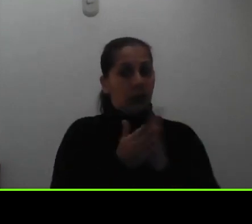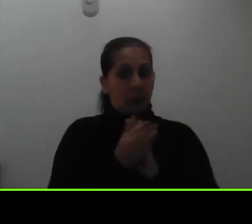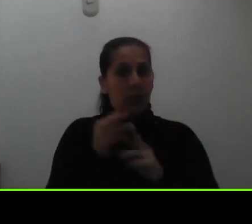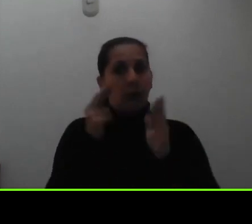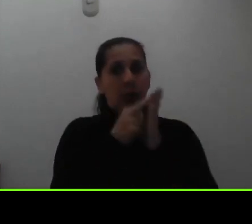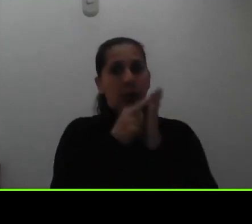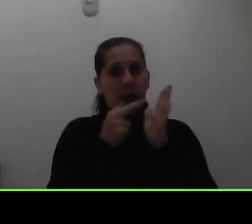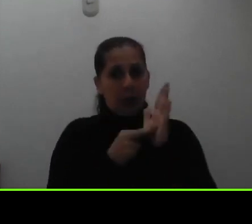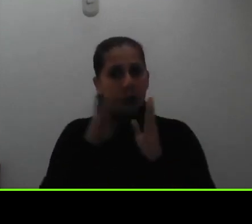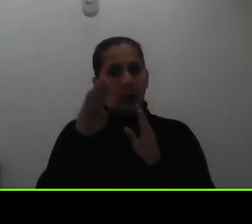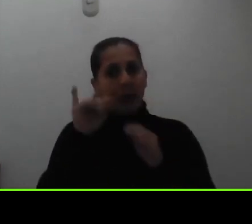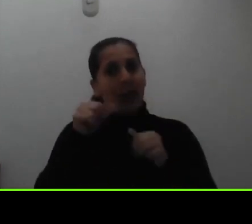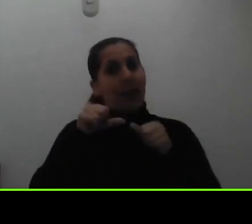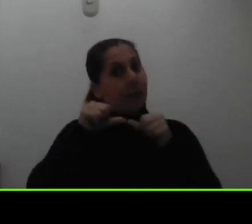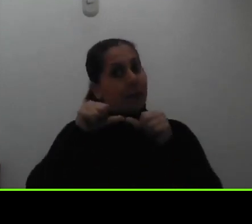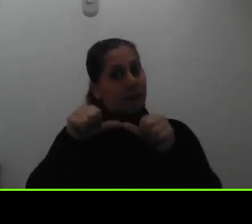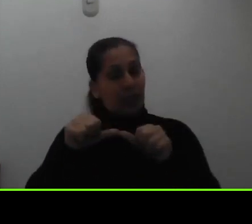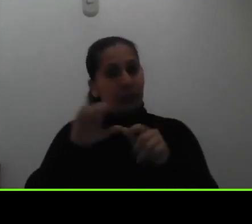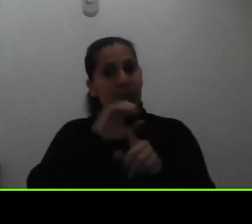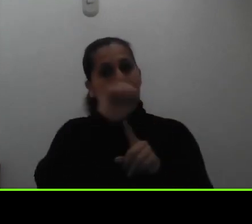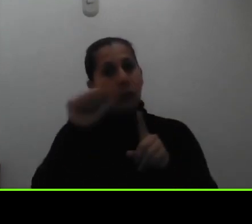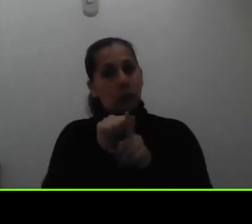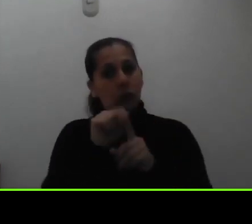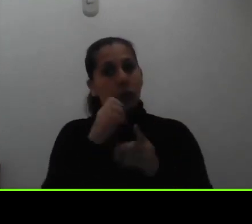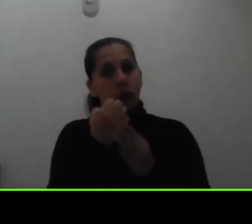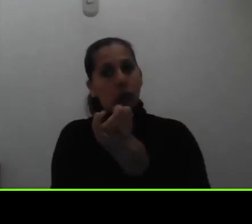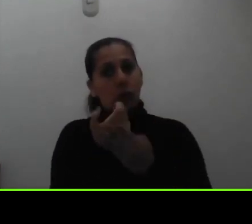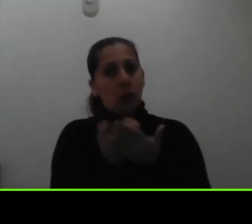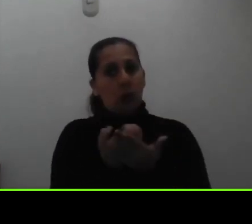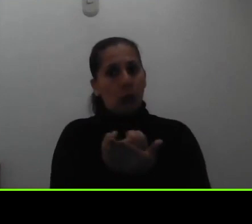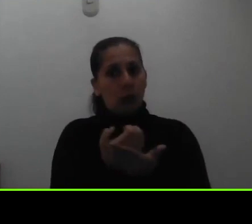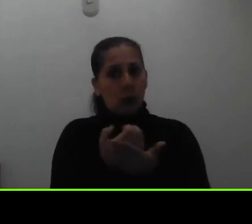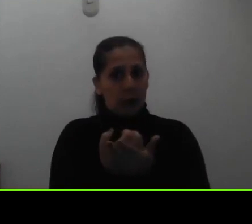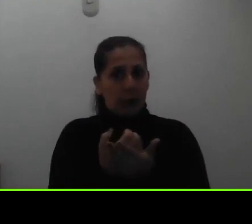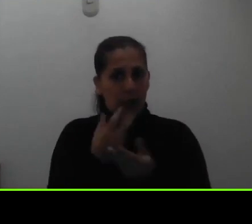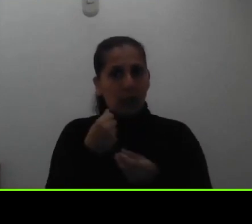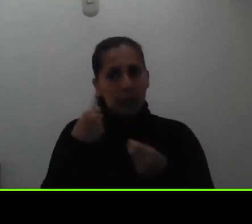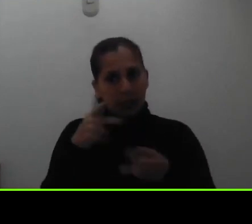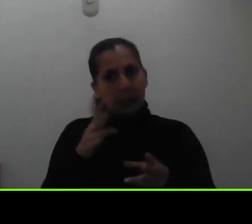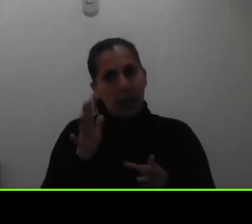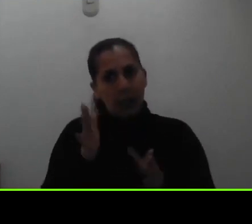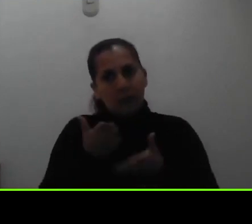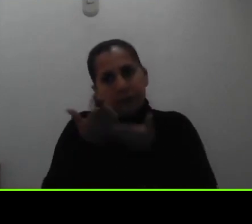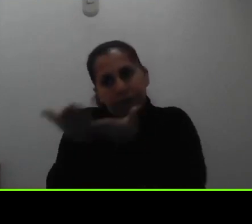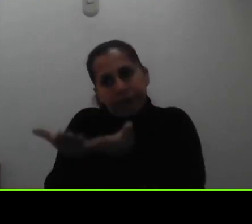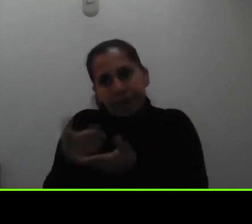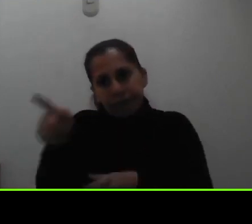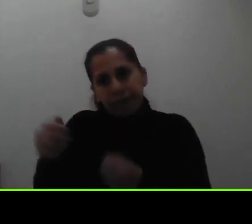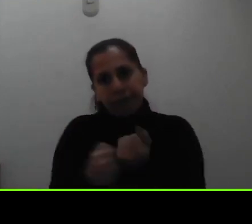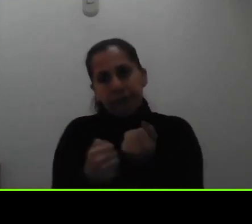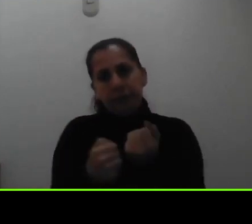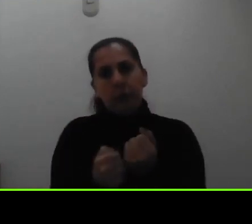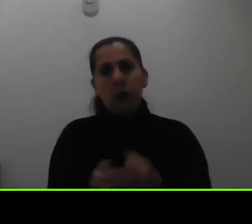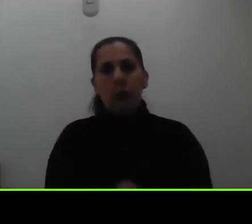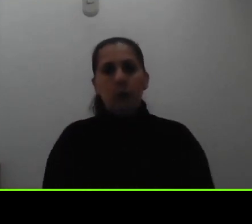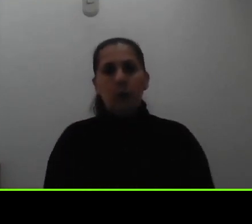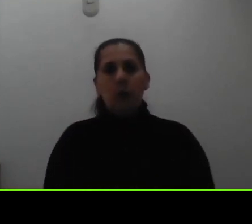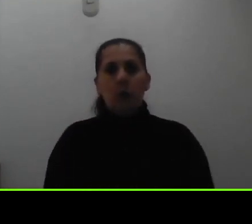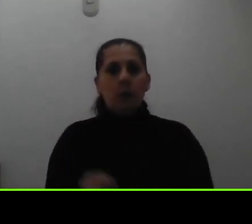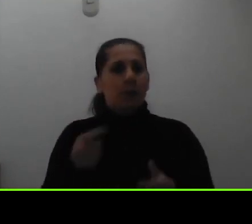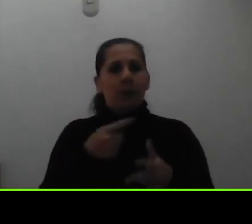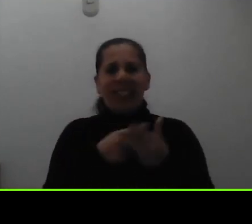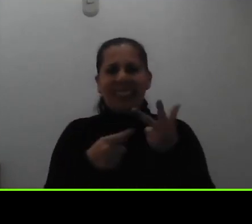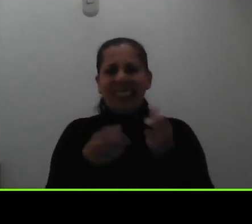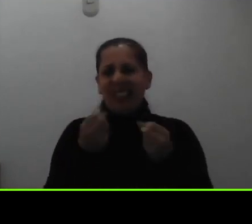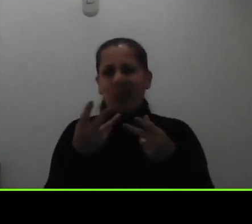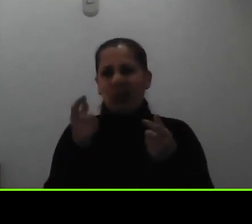situación socioeconómica o la misma situación que motivó a la asignación de este apoyo esas tres eran como cosas